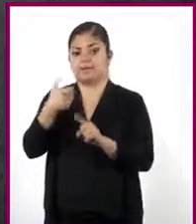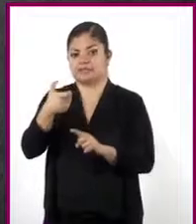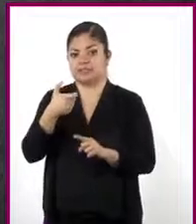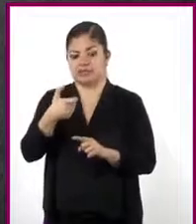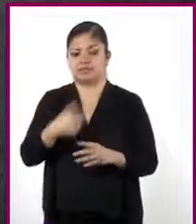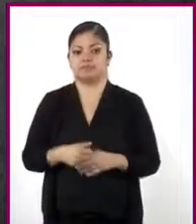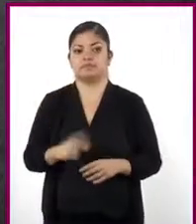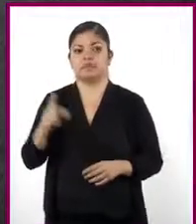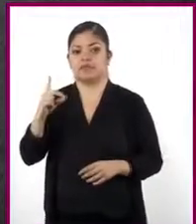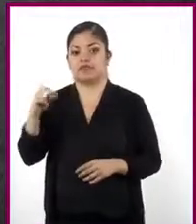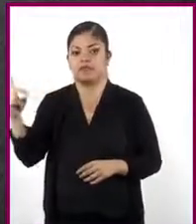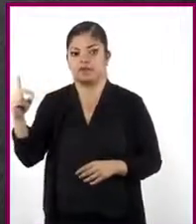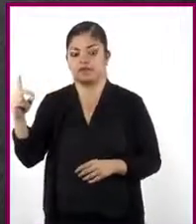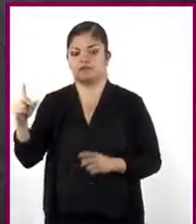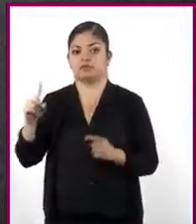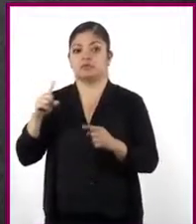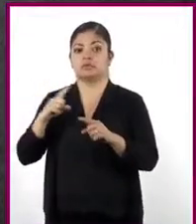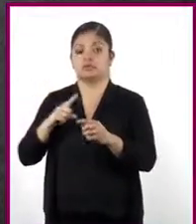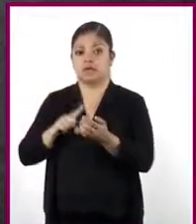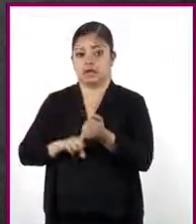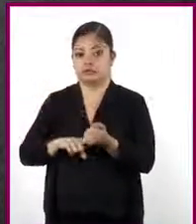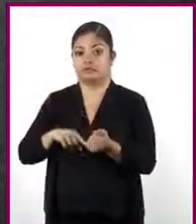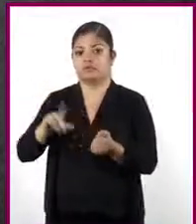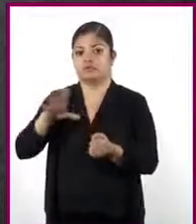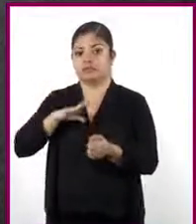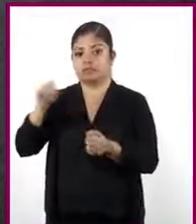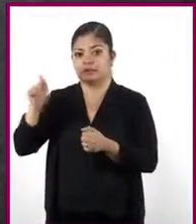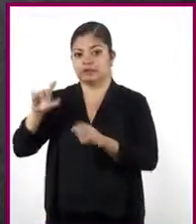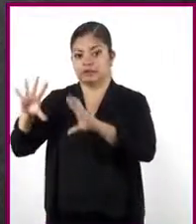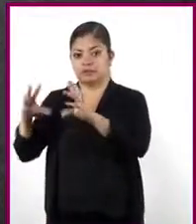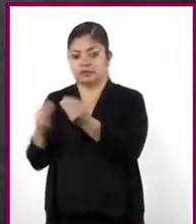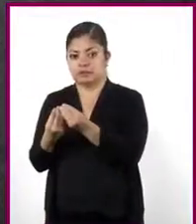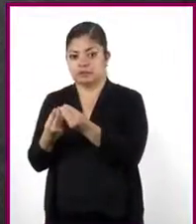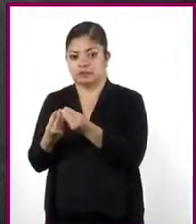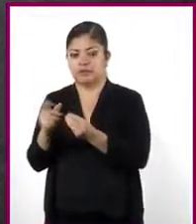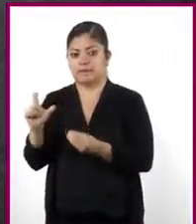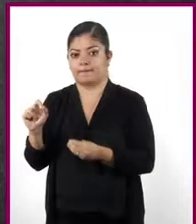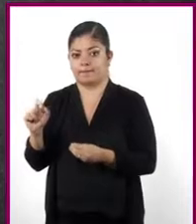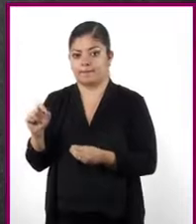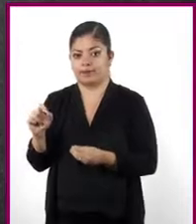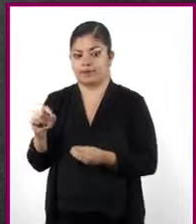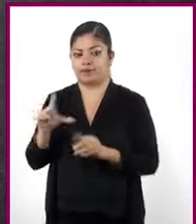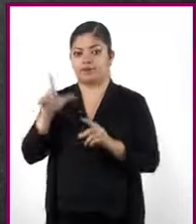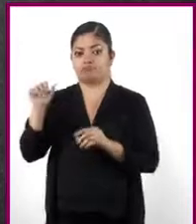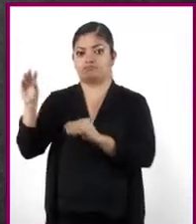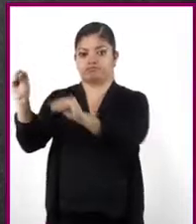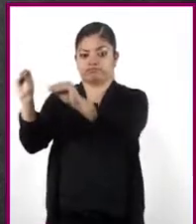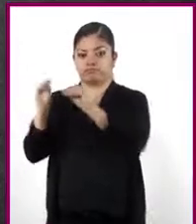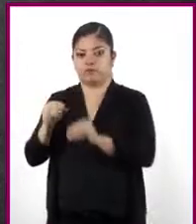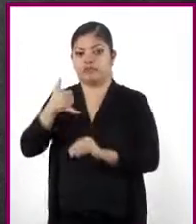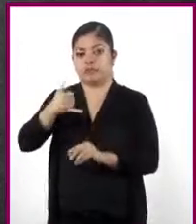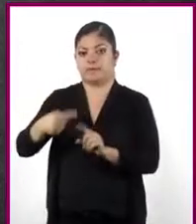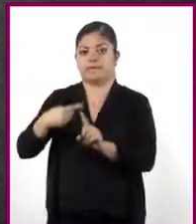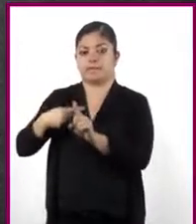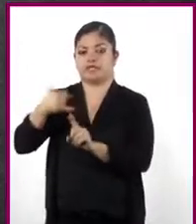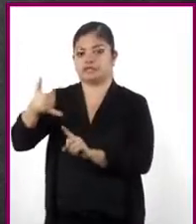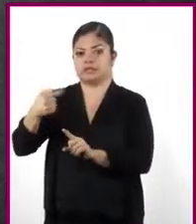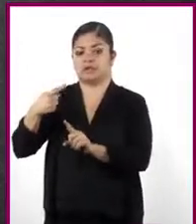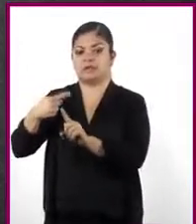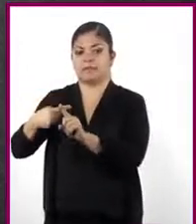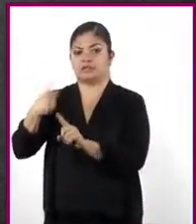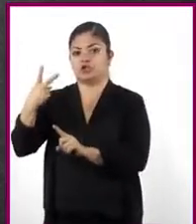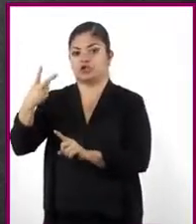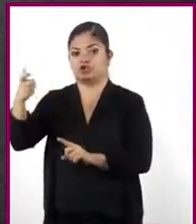Del lado derecho, dividimos cada sumando entre 20. Y así obtenemos Y más Y más